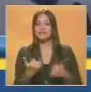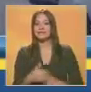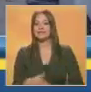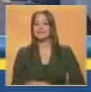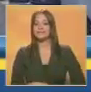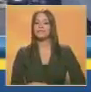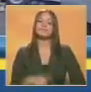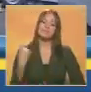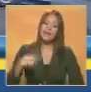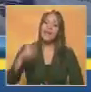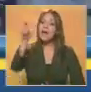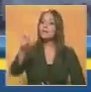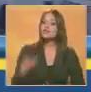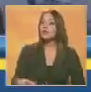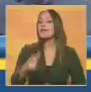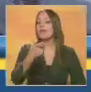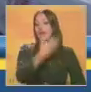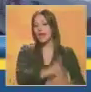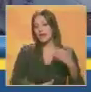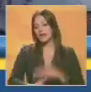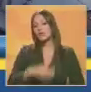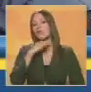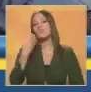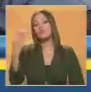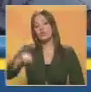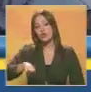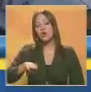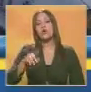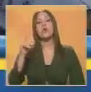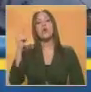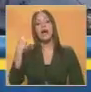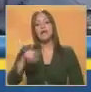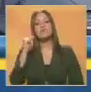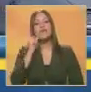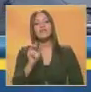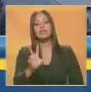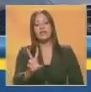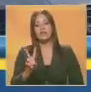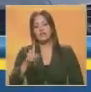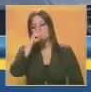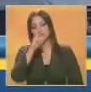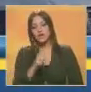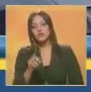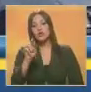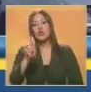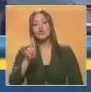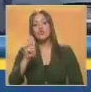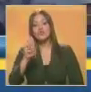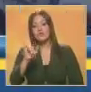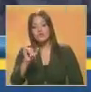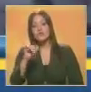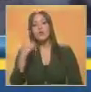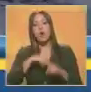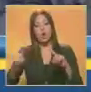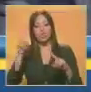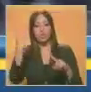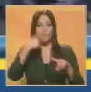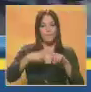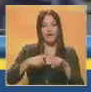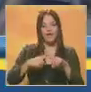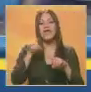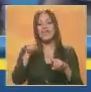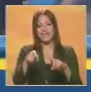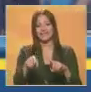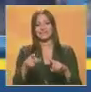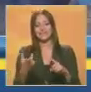que entre las personas que resultaron heridas murió Rubi González Parra, de 32 años. También, además de este